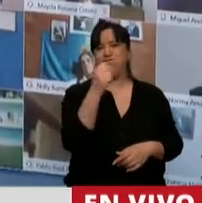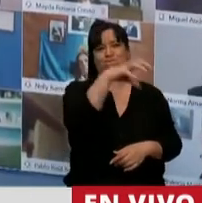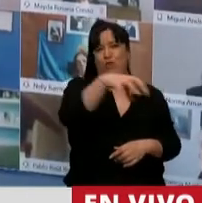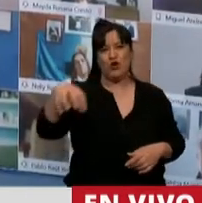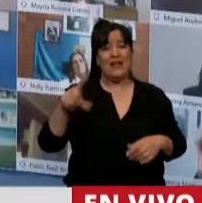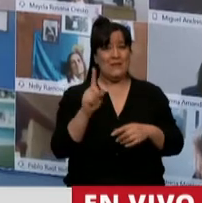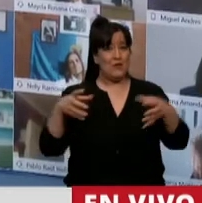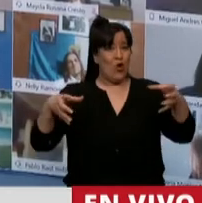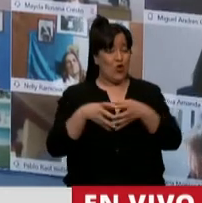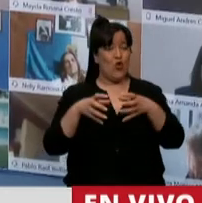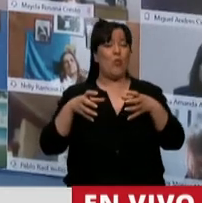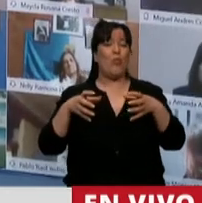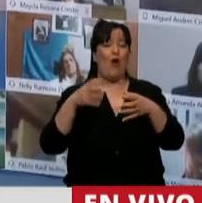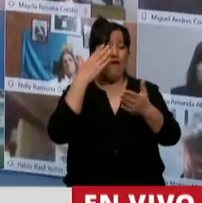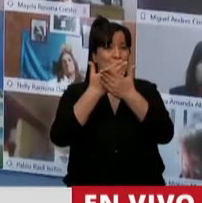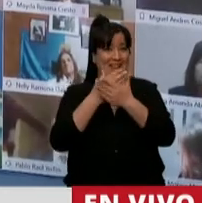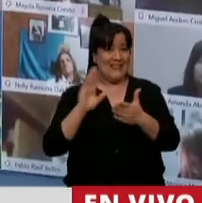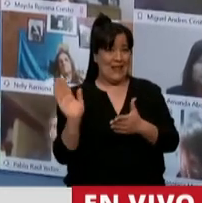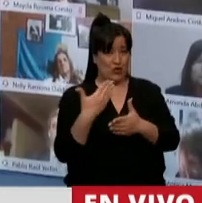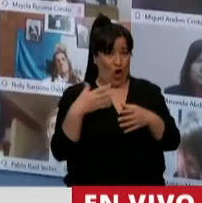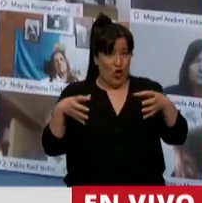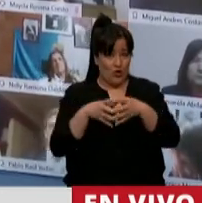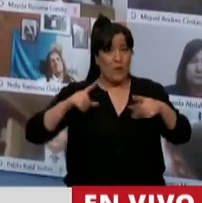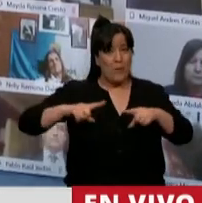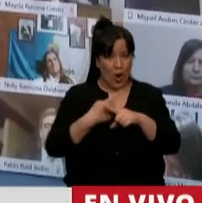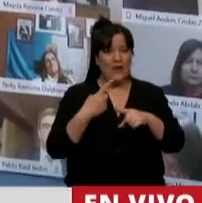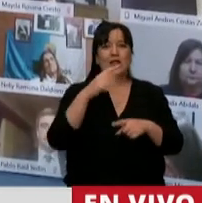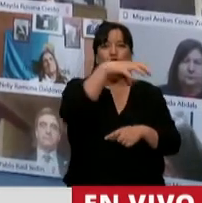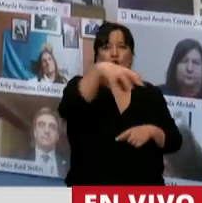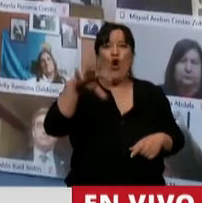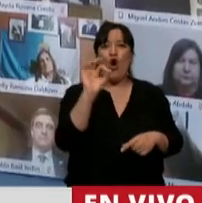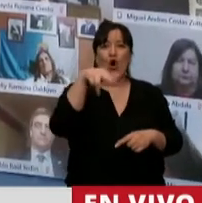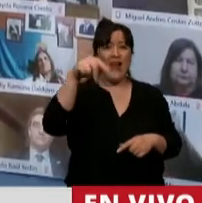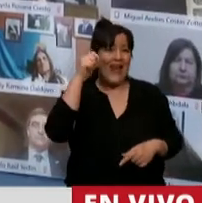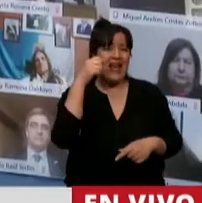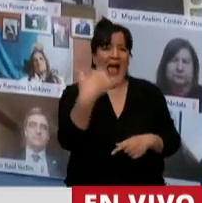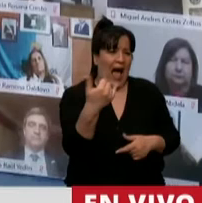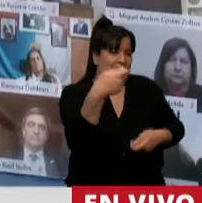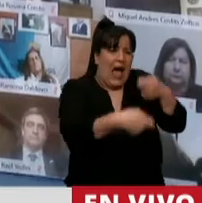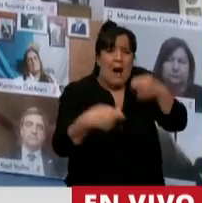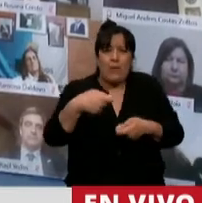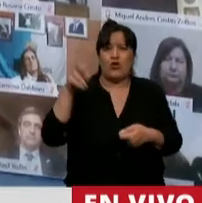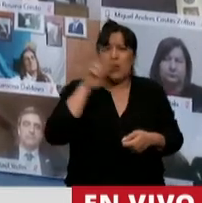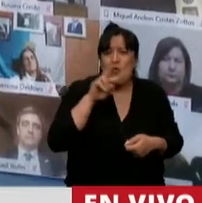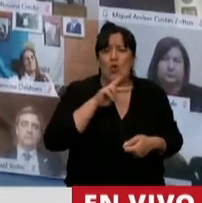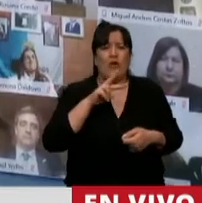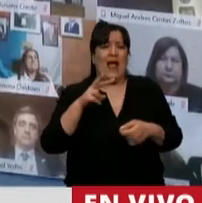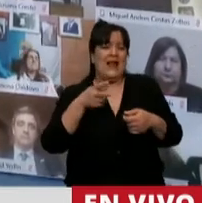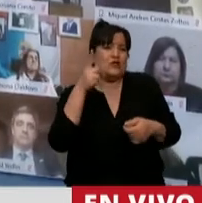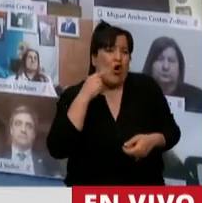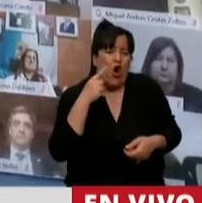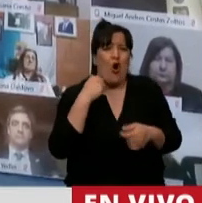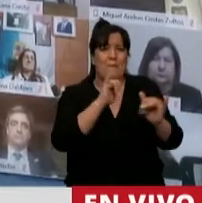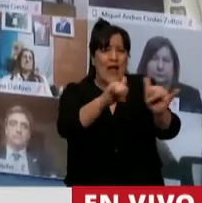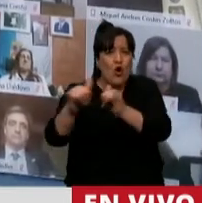Frente de Todos que hoy gobierna puedan hacer ese aporte que tienen todas esas mujeres y esos hombres y esos jóvenes